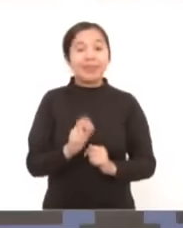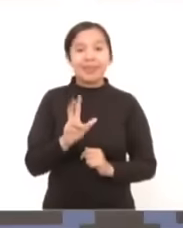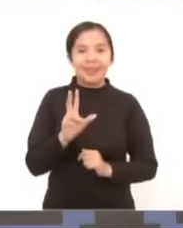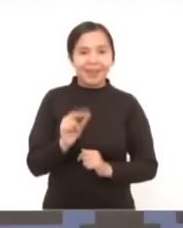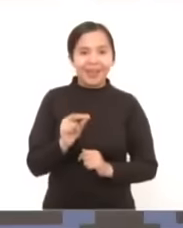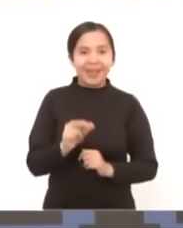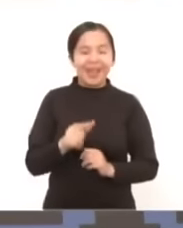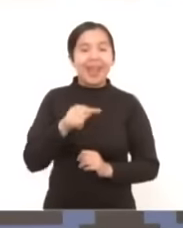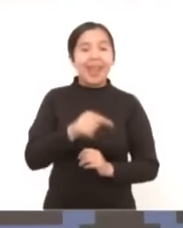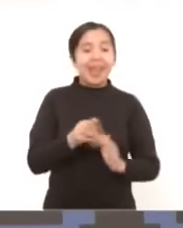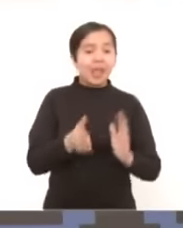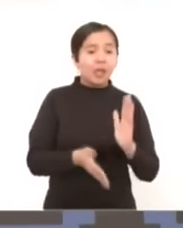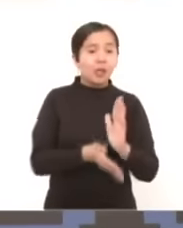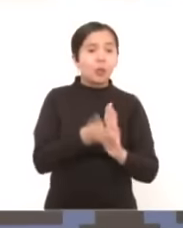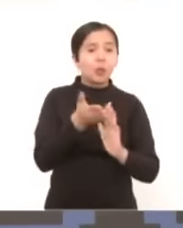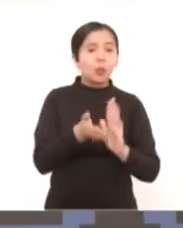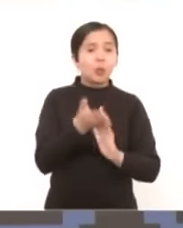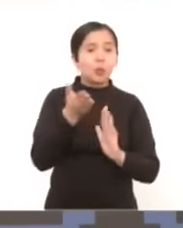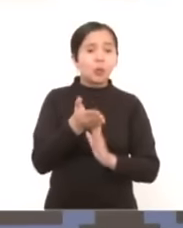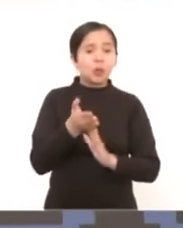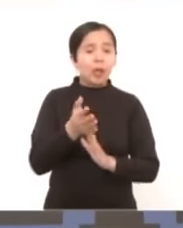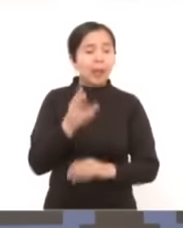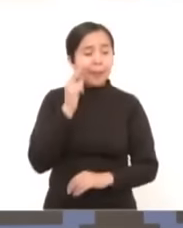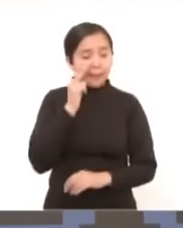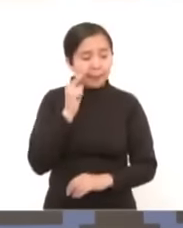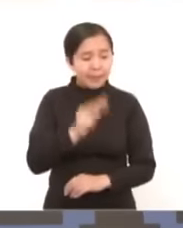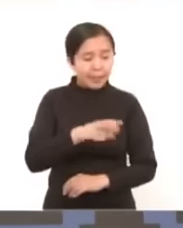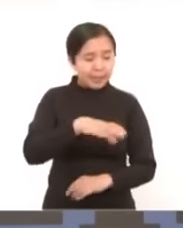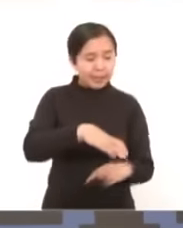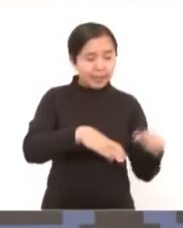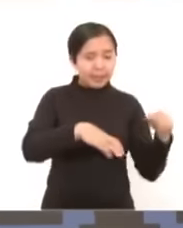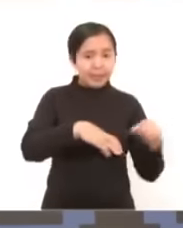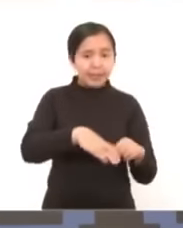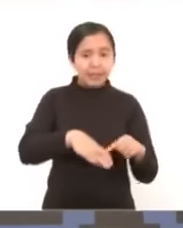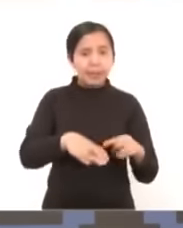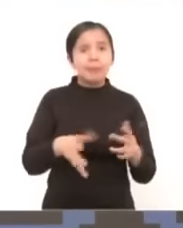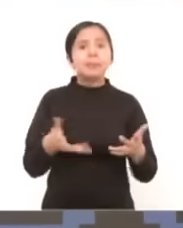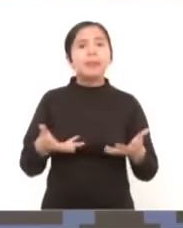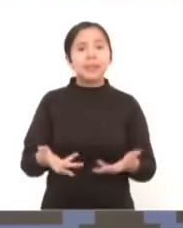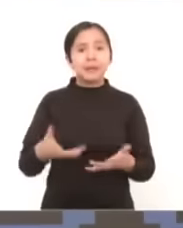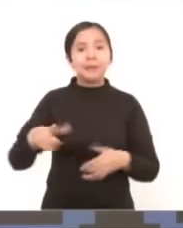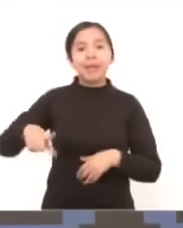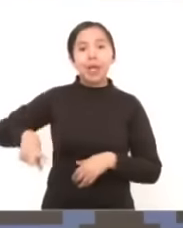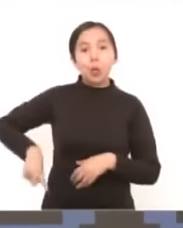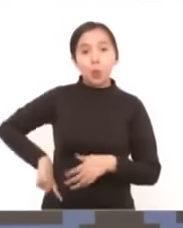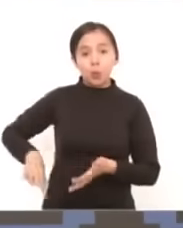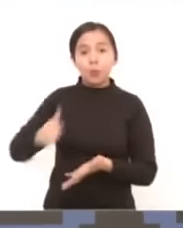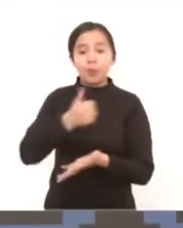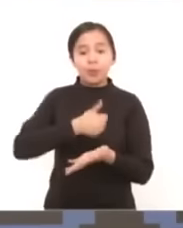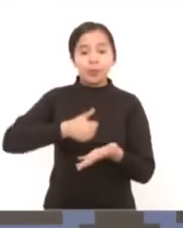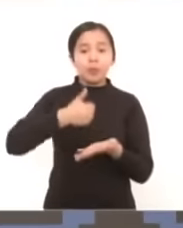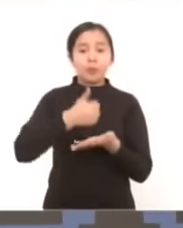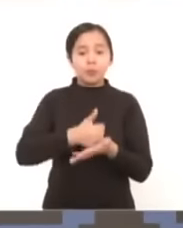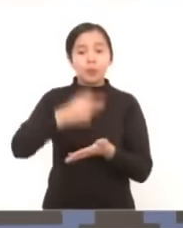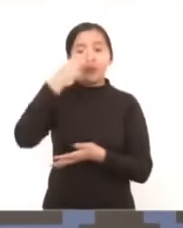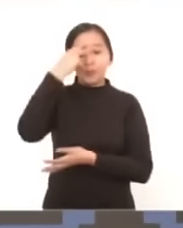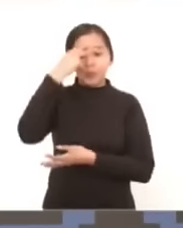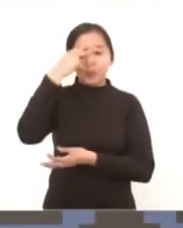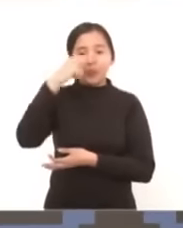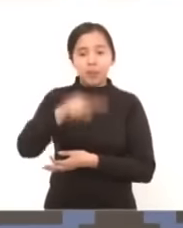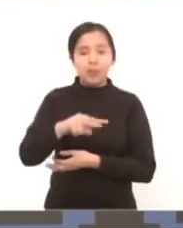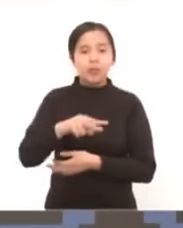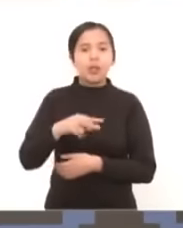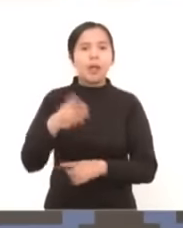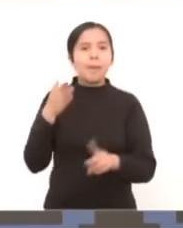es realmente una muestra de que el gobierno de la ciudad ha tenido